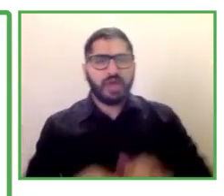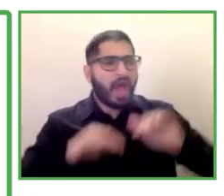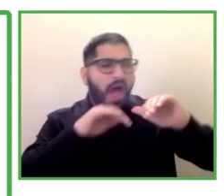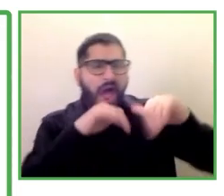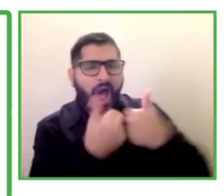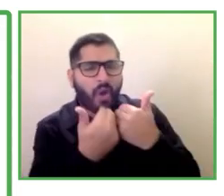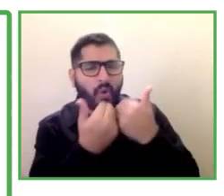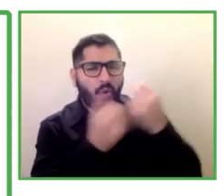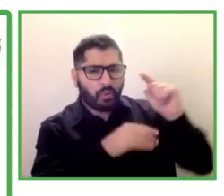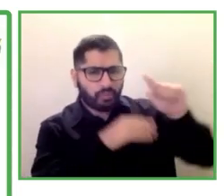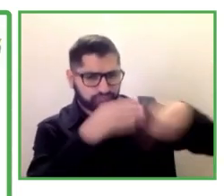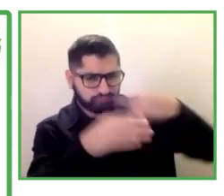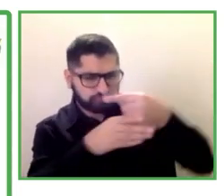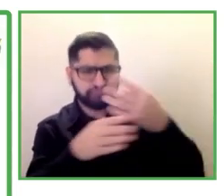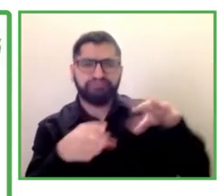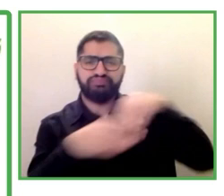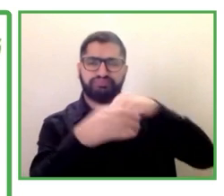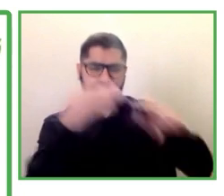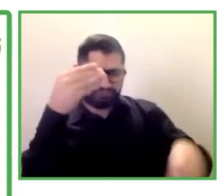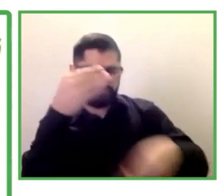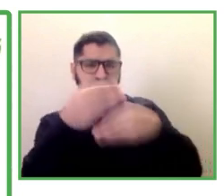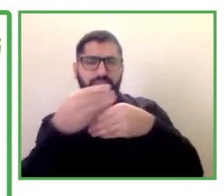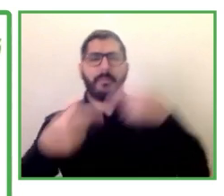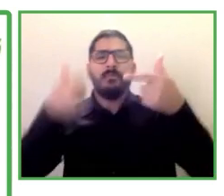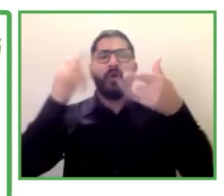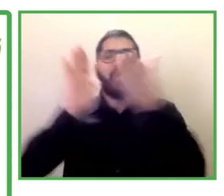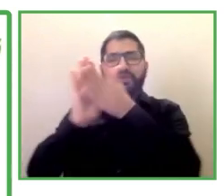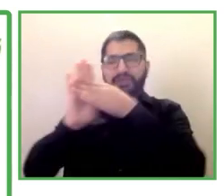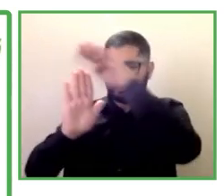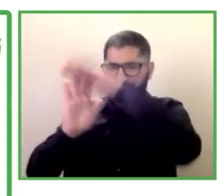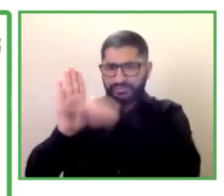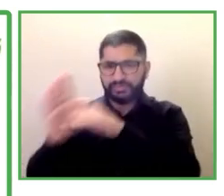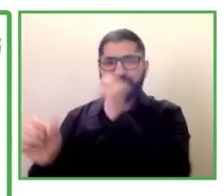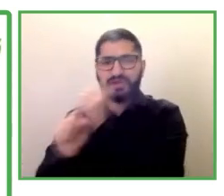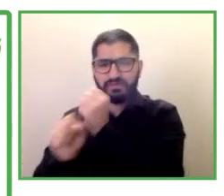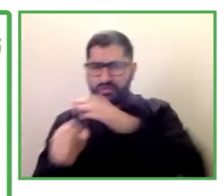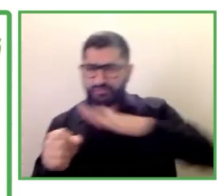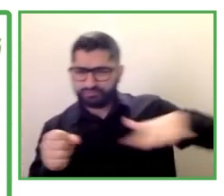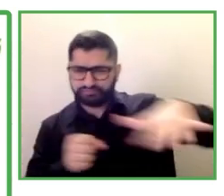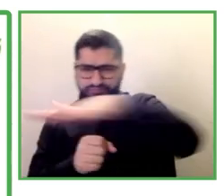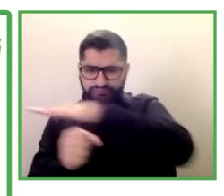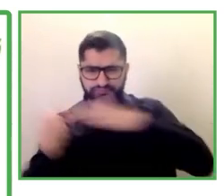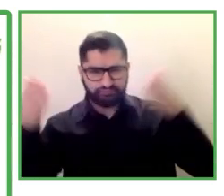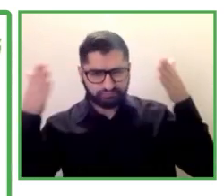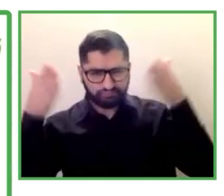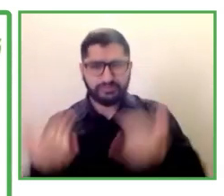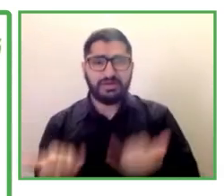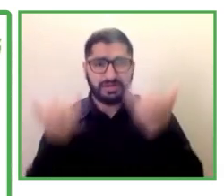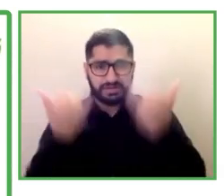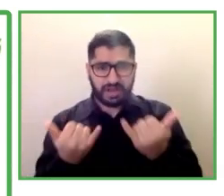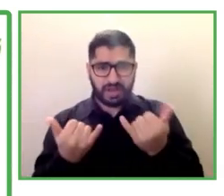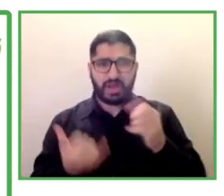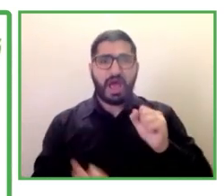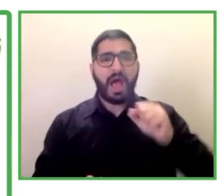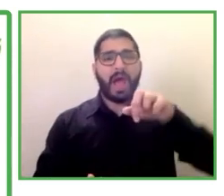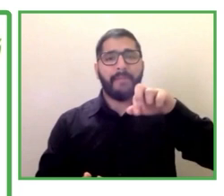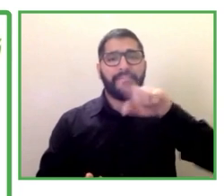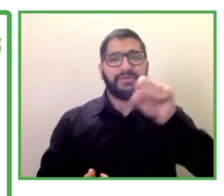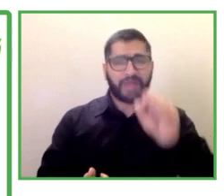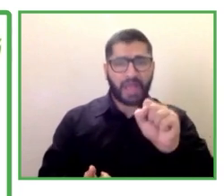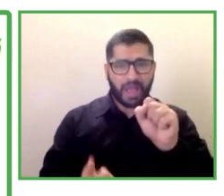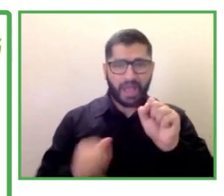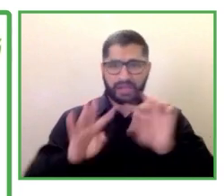Para situar este programa en su contexto, les diré que APSA es la asociación de personas con discapacidad intelectual y sus